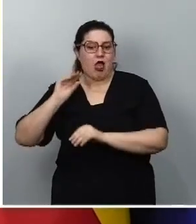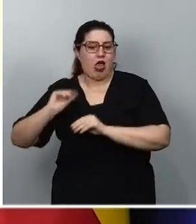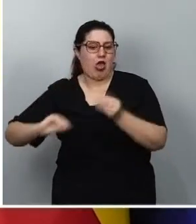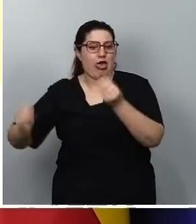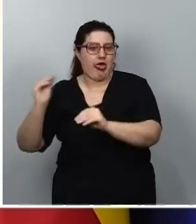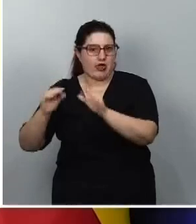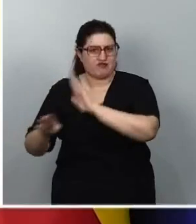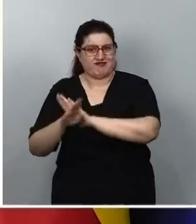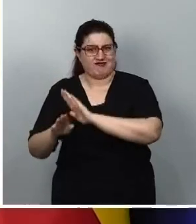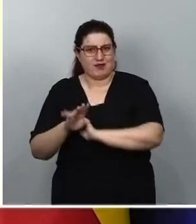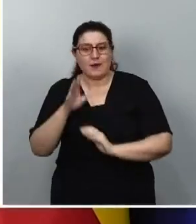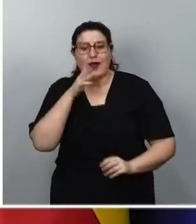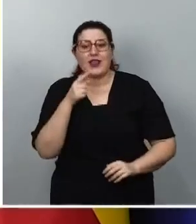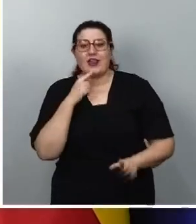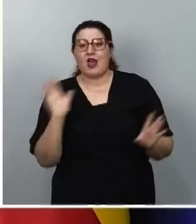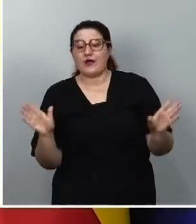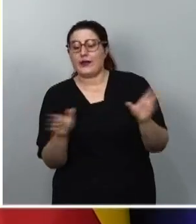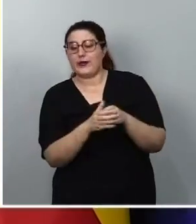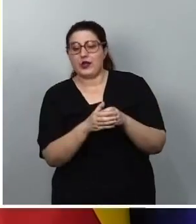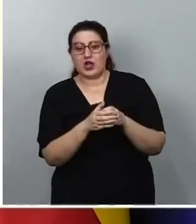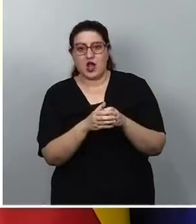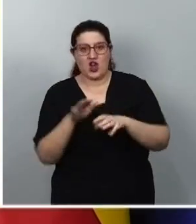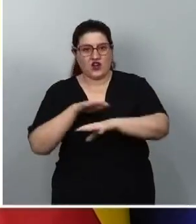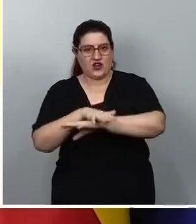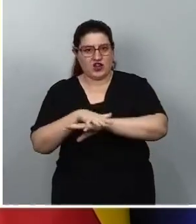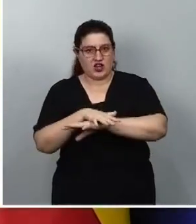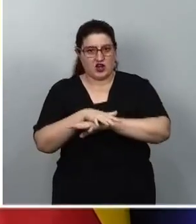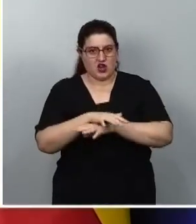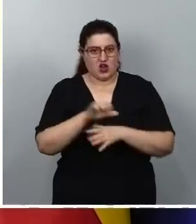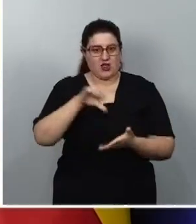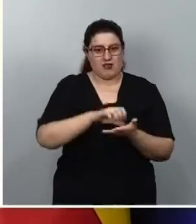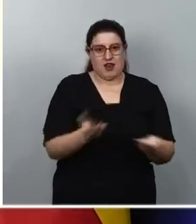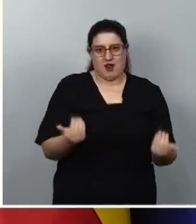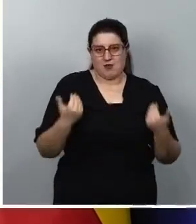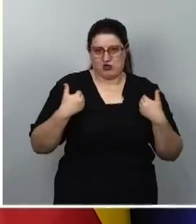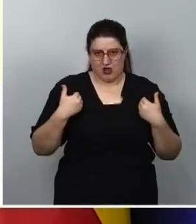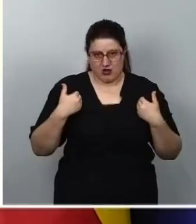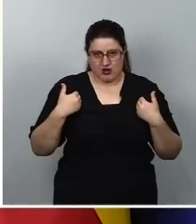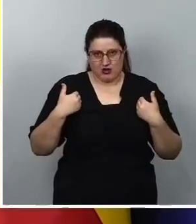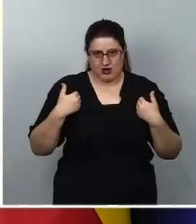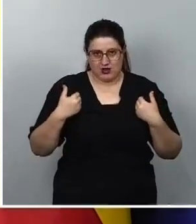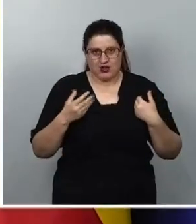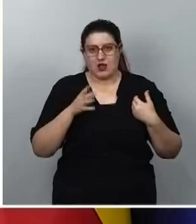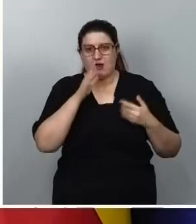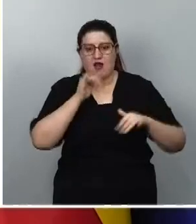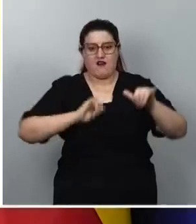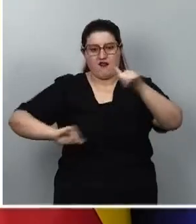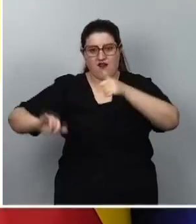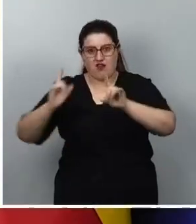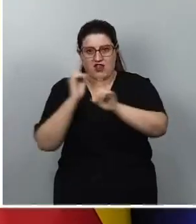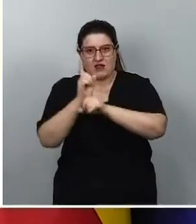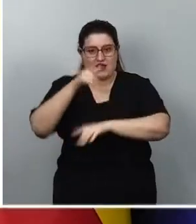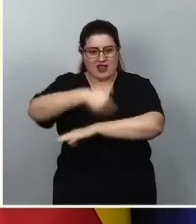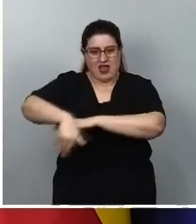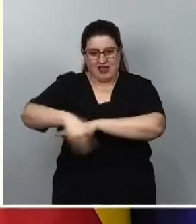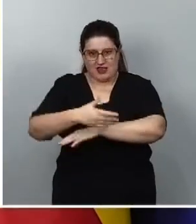refiriéndose a ellos en cuanto a que el Gobierno central es el competente, contra el que fletamos aviones y son depositados en calles